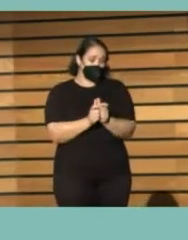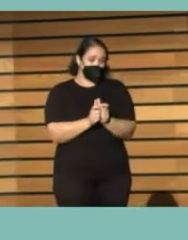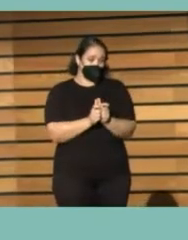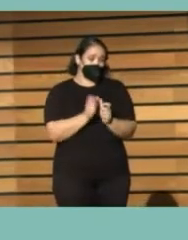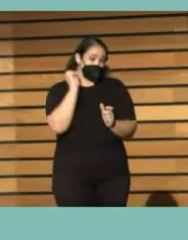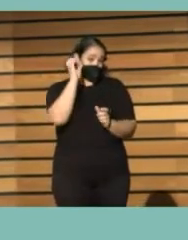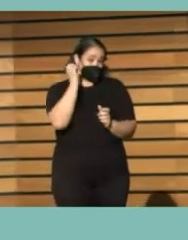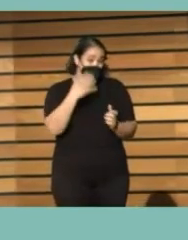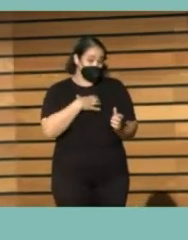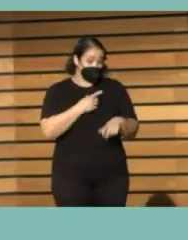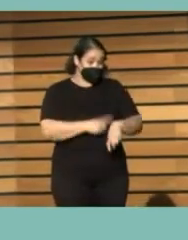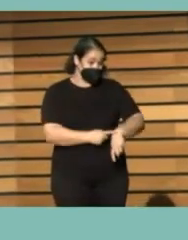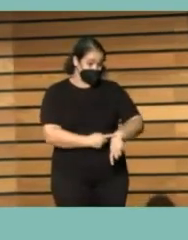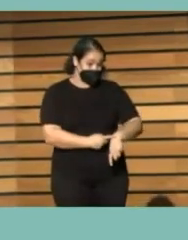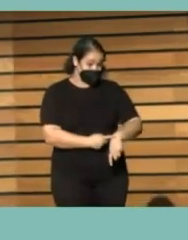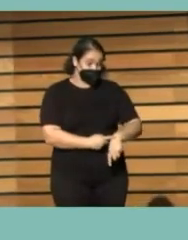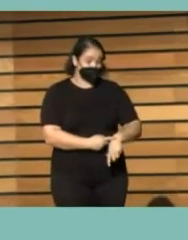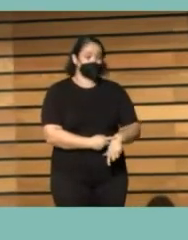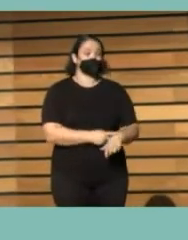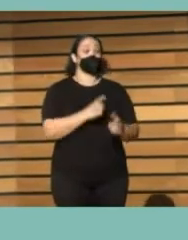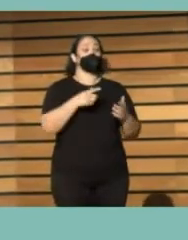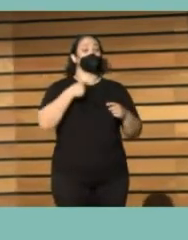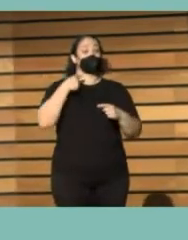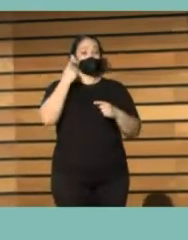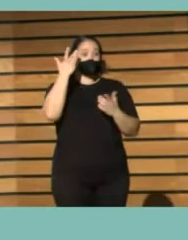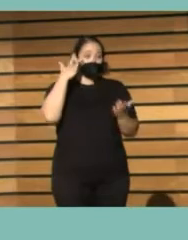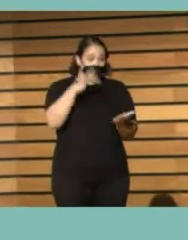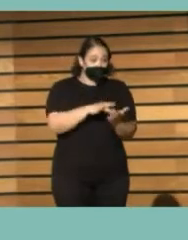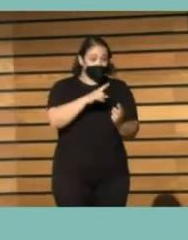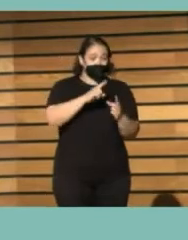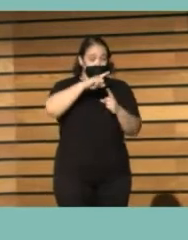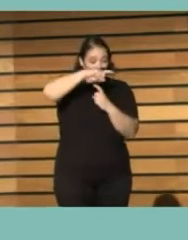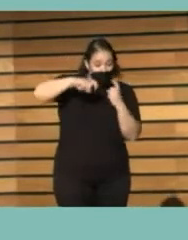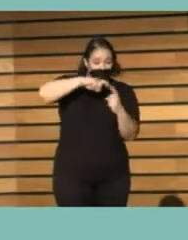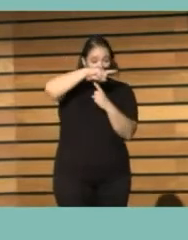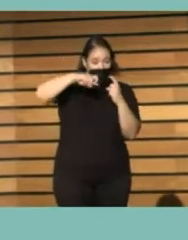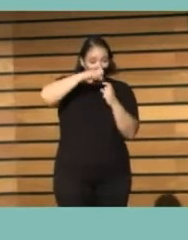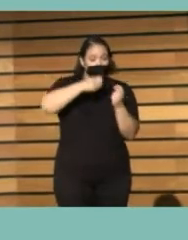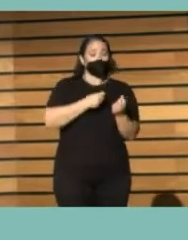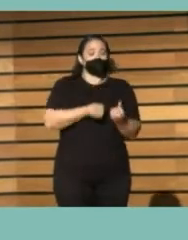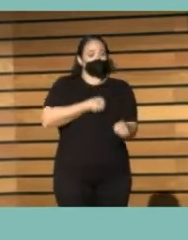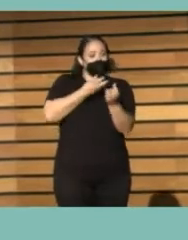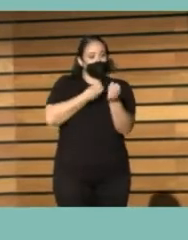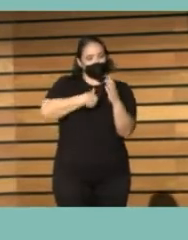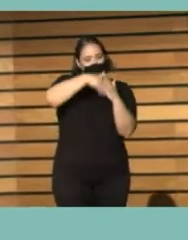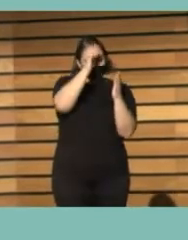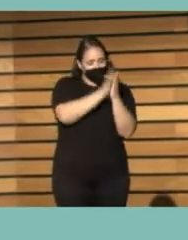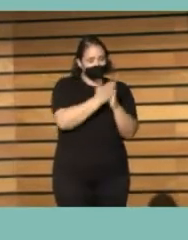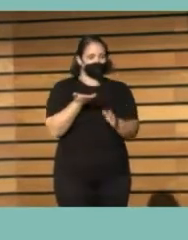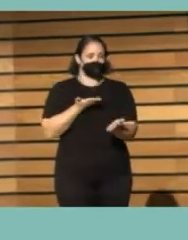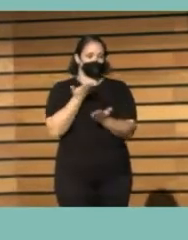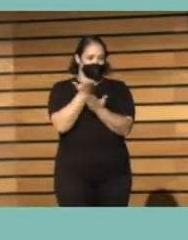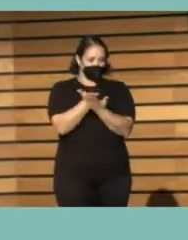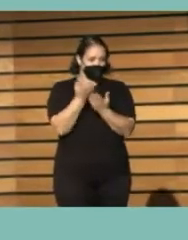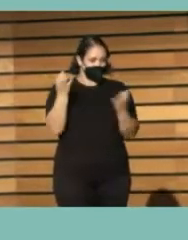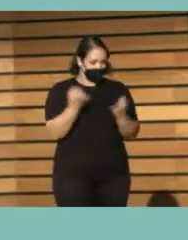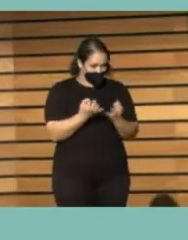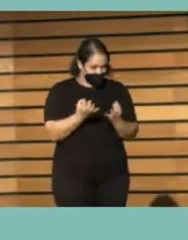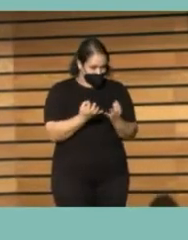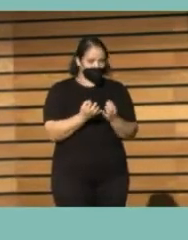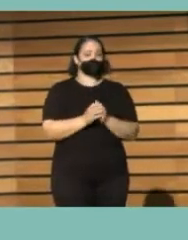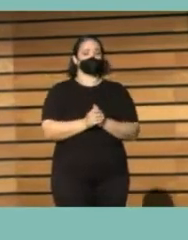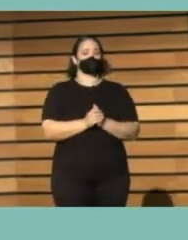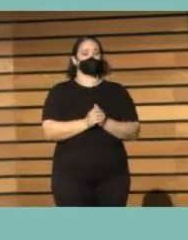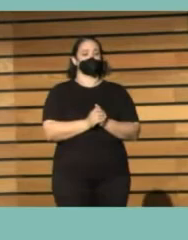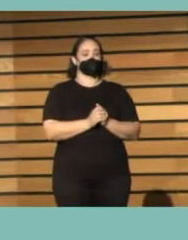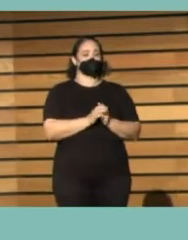María José, cada año hay que enviar un informe, cada año hay que enviar las líneas de acción y ahí hay muchísima información. Ya,